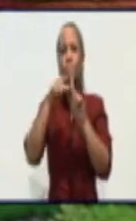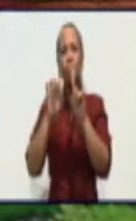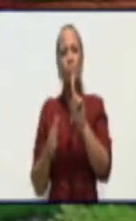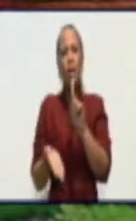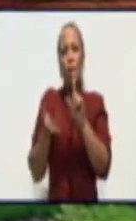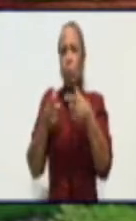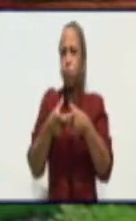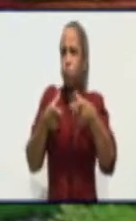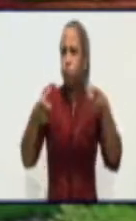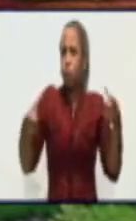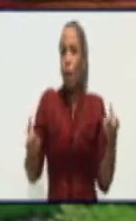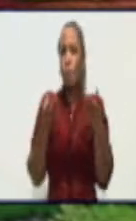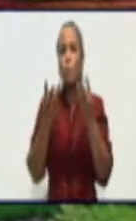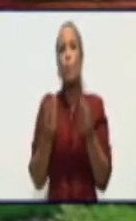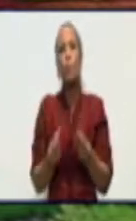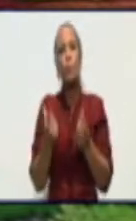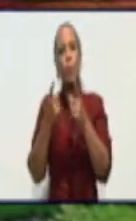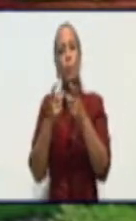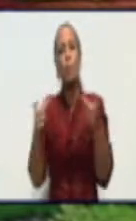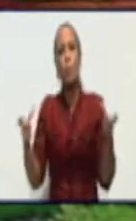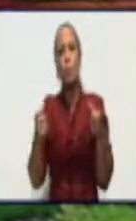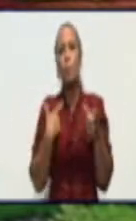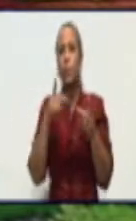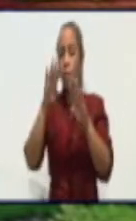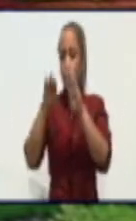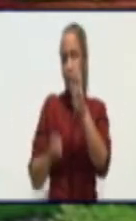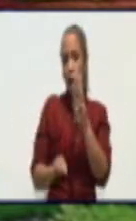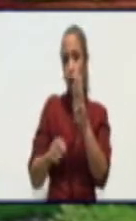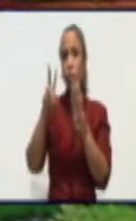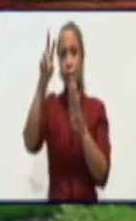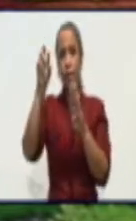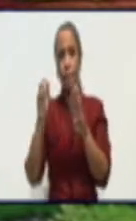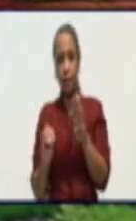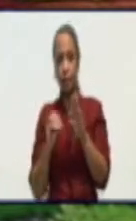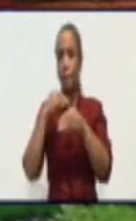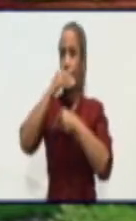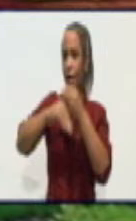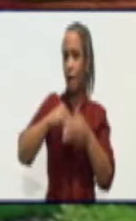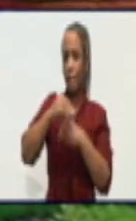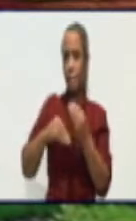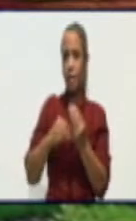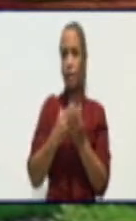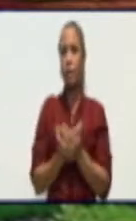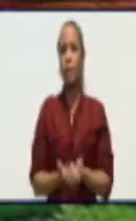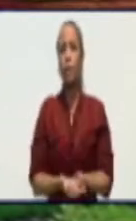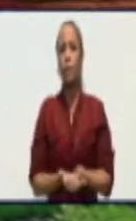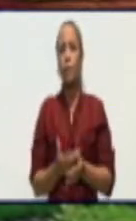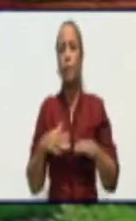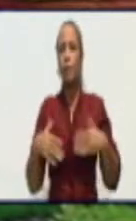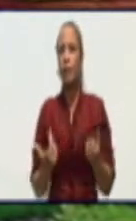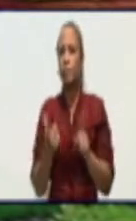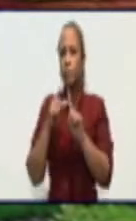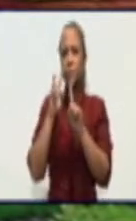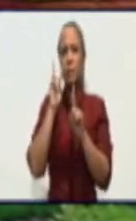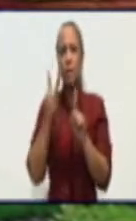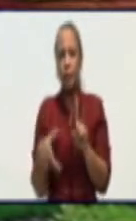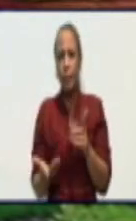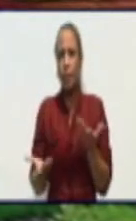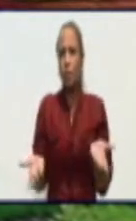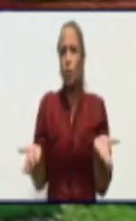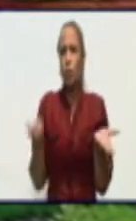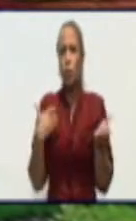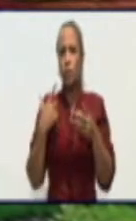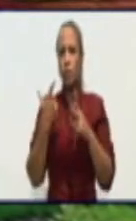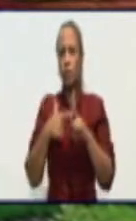teniendo en cuenta que debe estar por debajo de 20 para cambiar la fase del tratamiento y el protocolo a